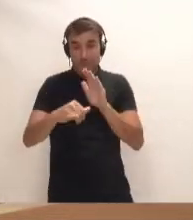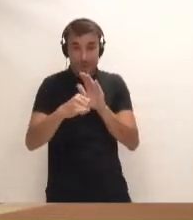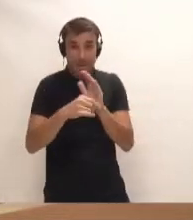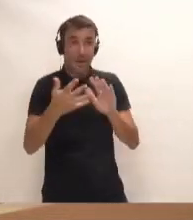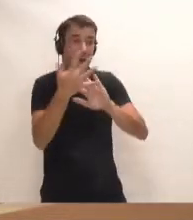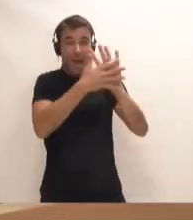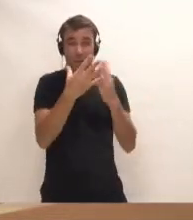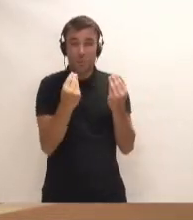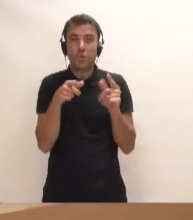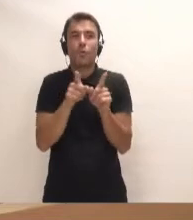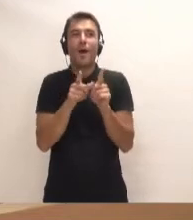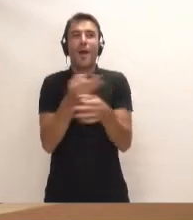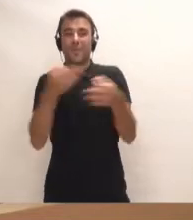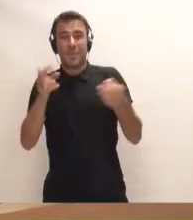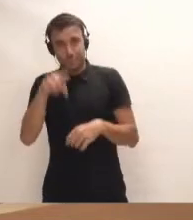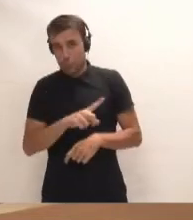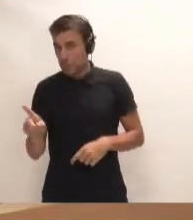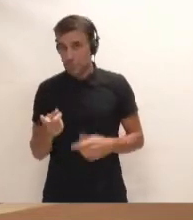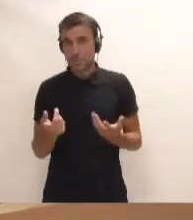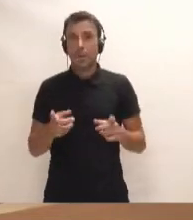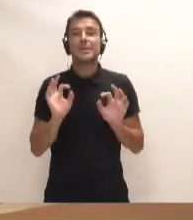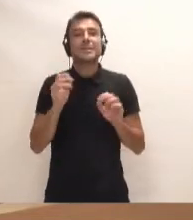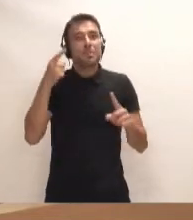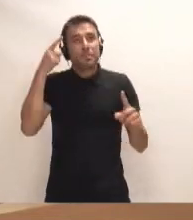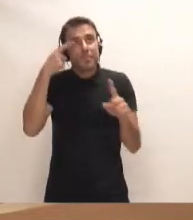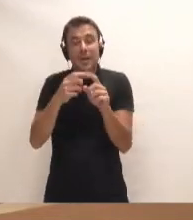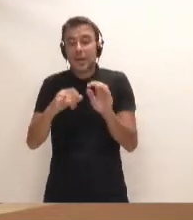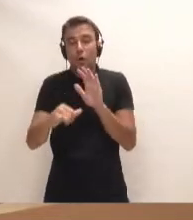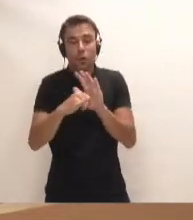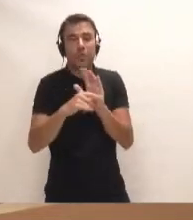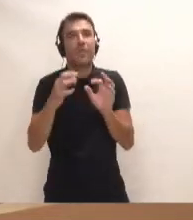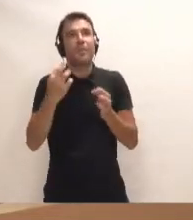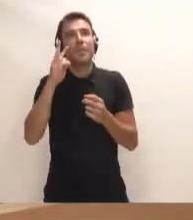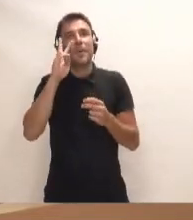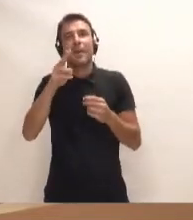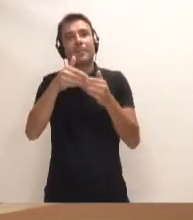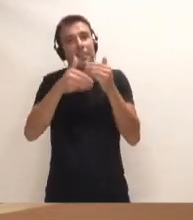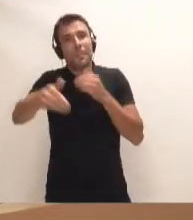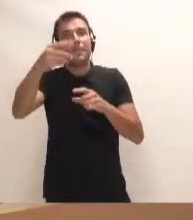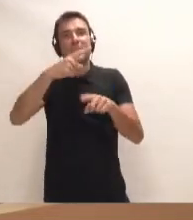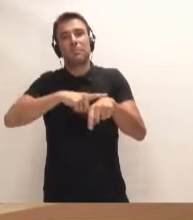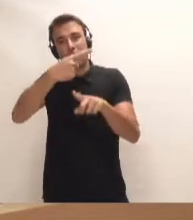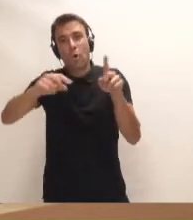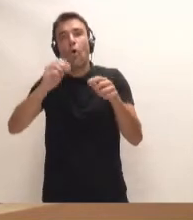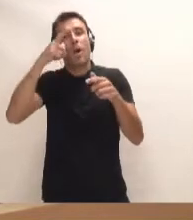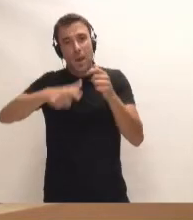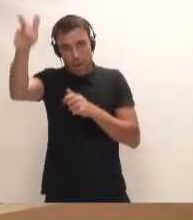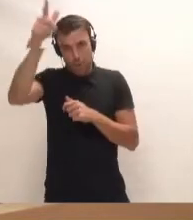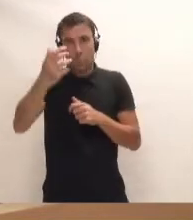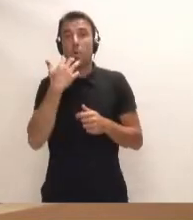hablado tampoco son efectivas, sobre todo, como digo, a corto plazo, sería a medio o a largo, o como el cambio de horario. Pero, en fin,